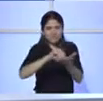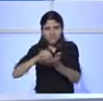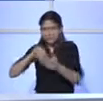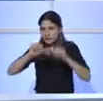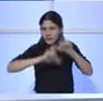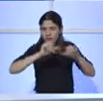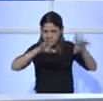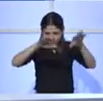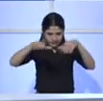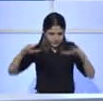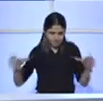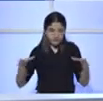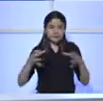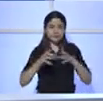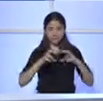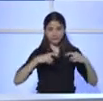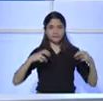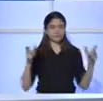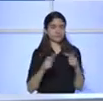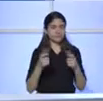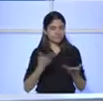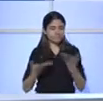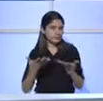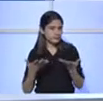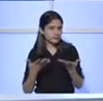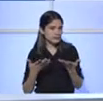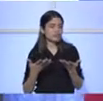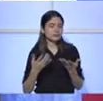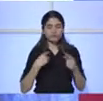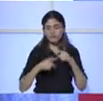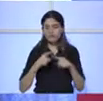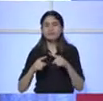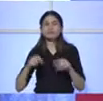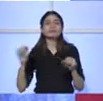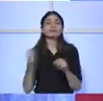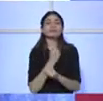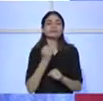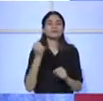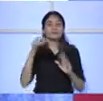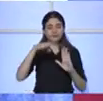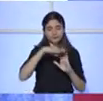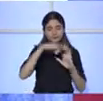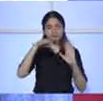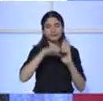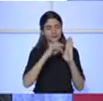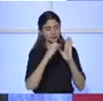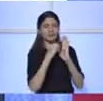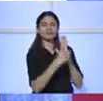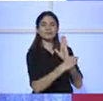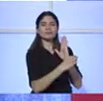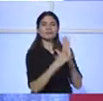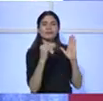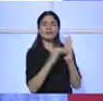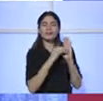colaboración con todo, ¿qué es lo que logramos? Que se cree un asiento registral para poder inscribir ese tipo de bienes. Entonces,